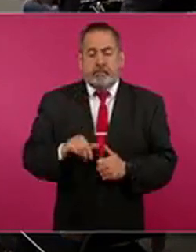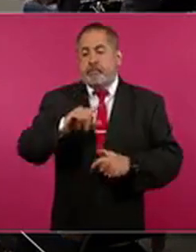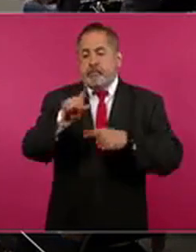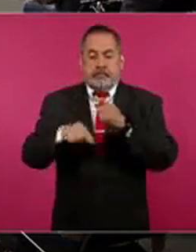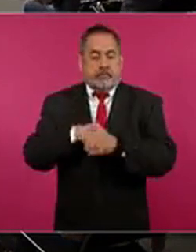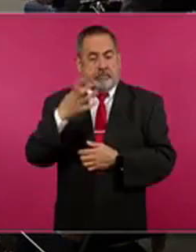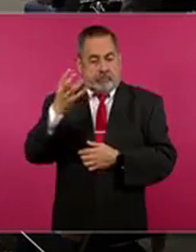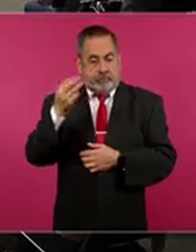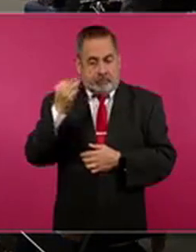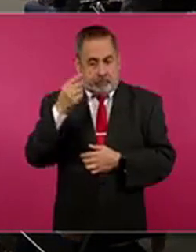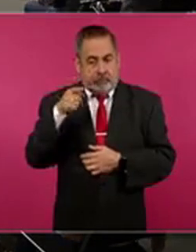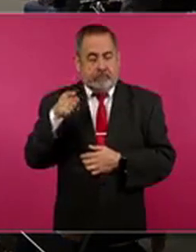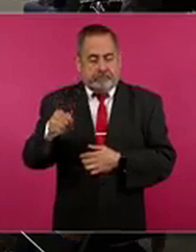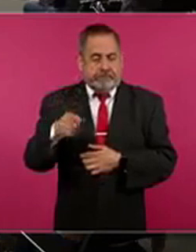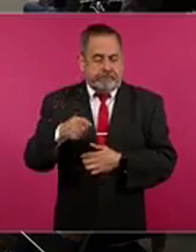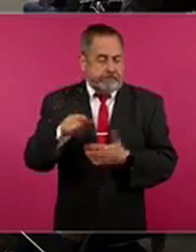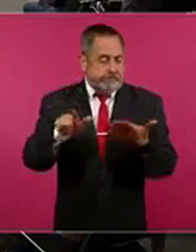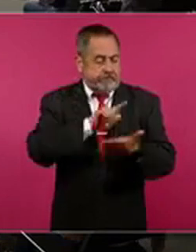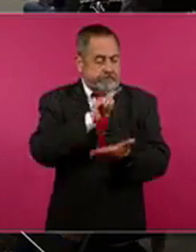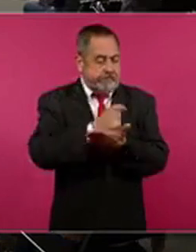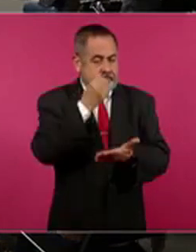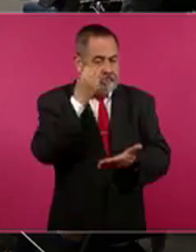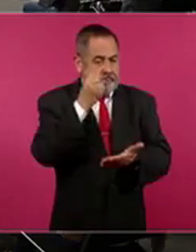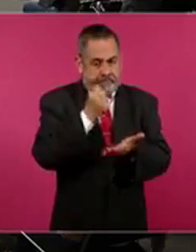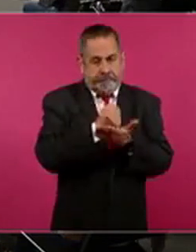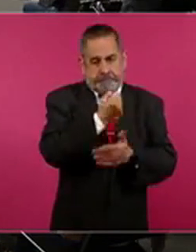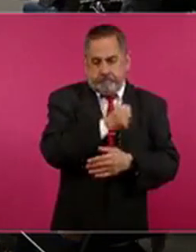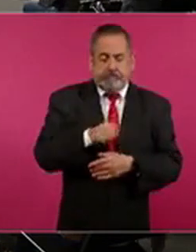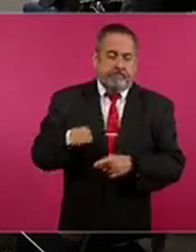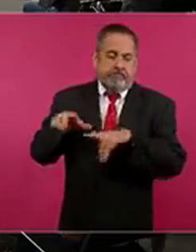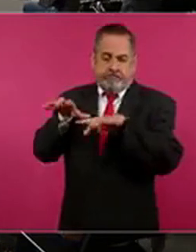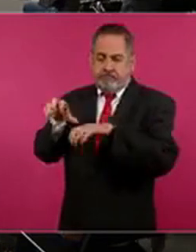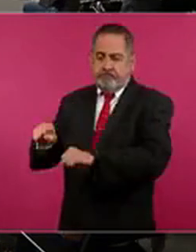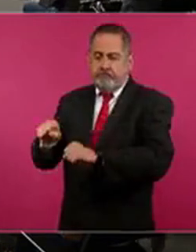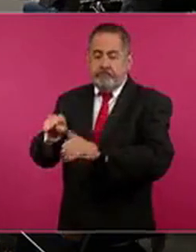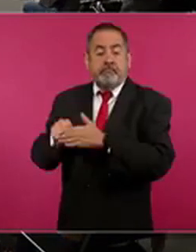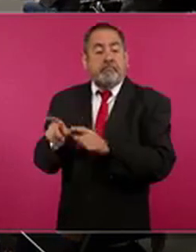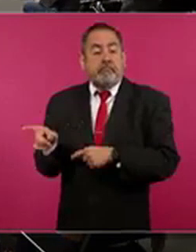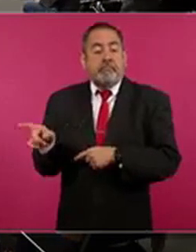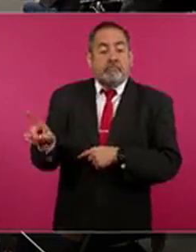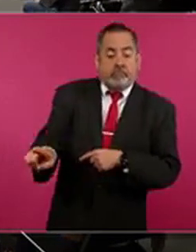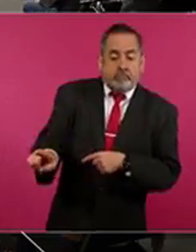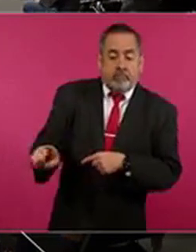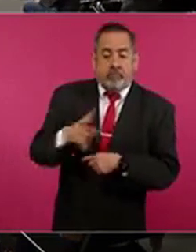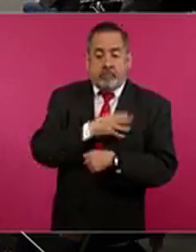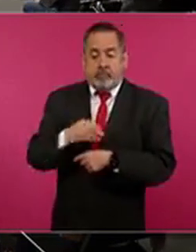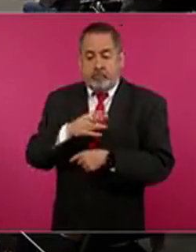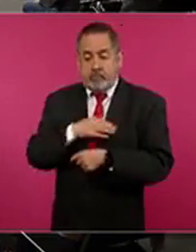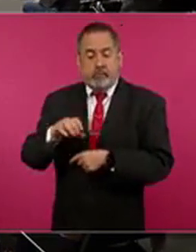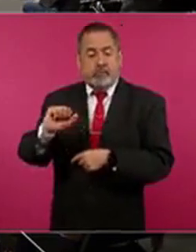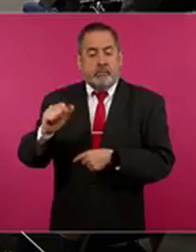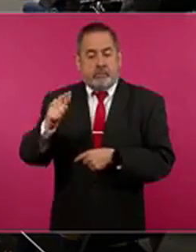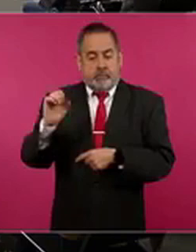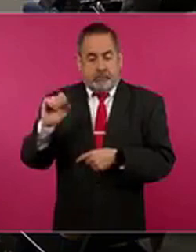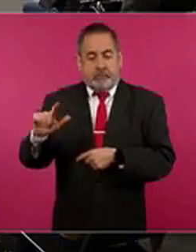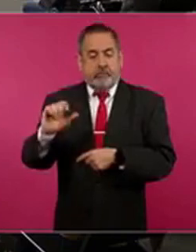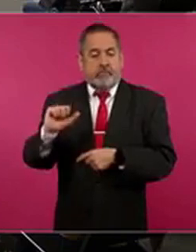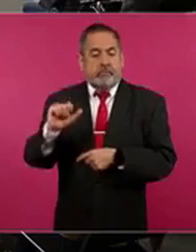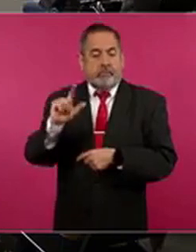Estado obtiene la orden de aprehensión por feminicidio agravado contra uno de los hijos de Ana Rosa, Axel Alejandro.